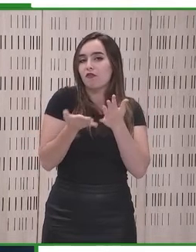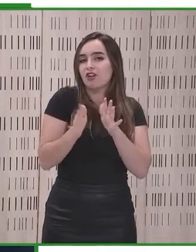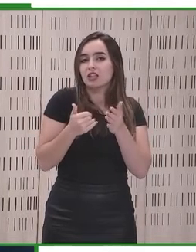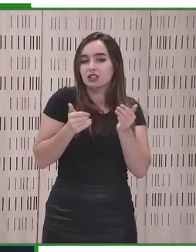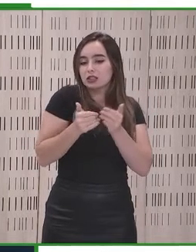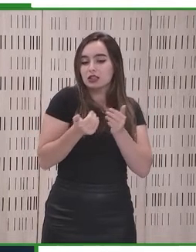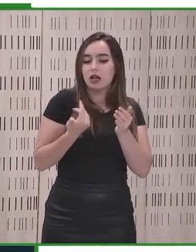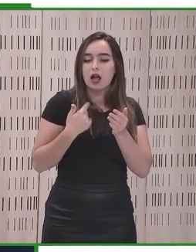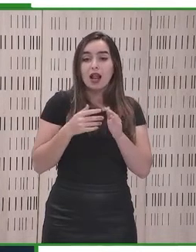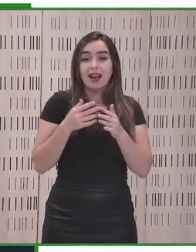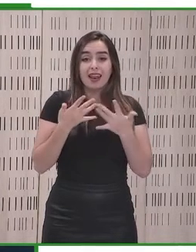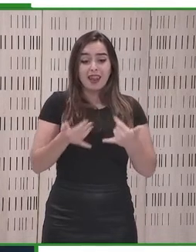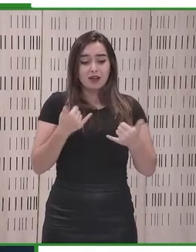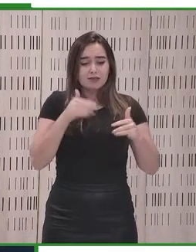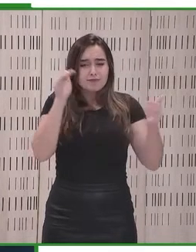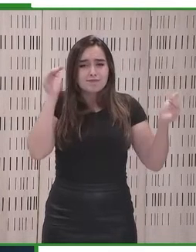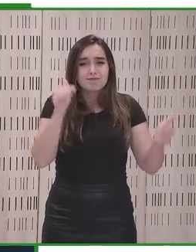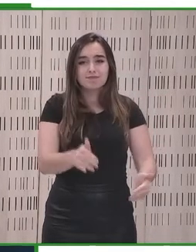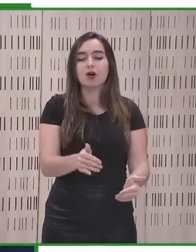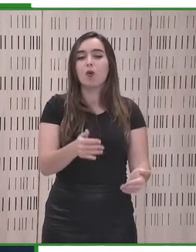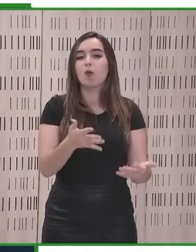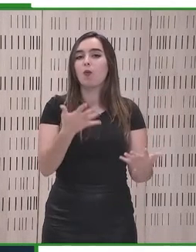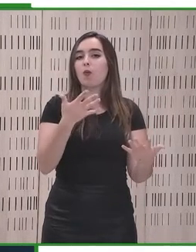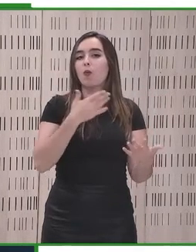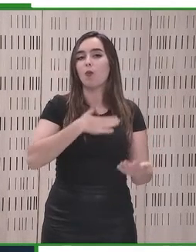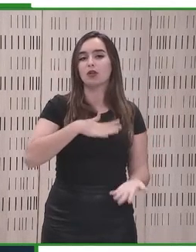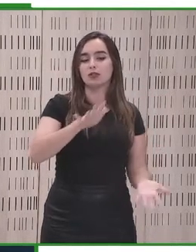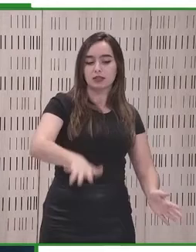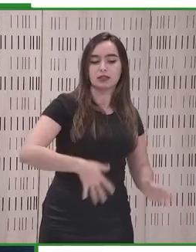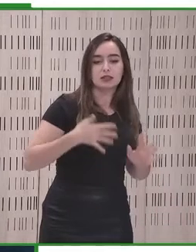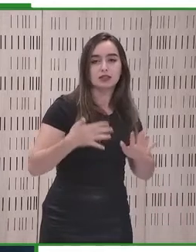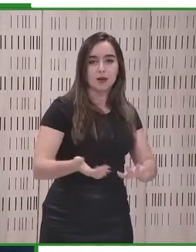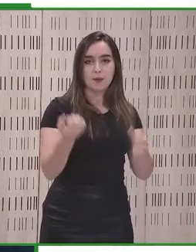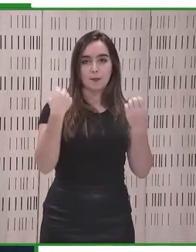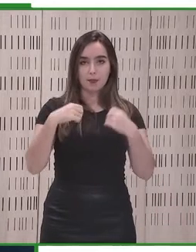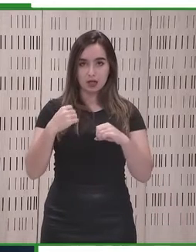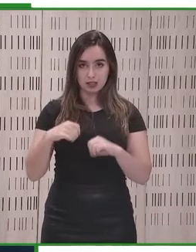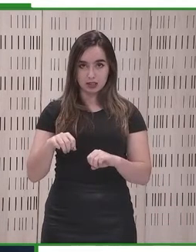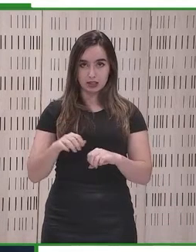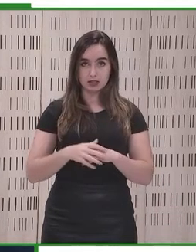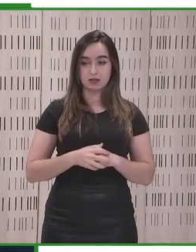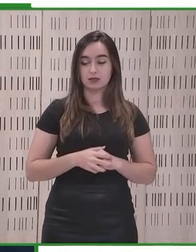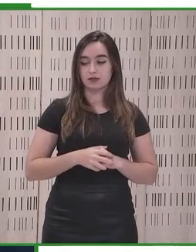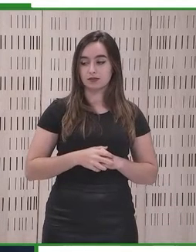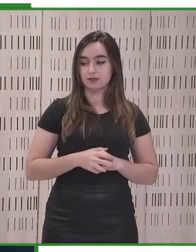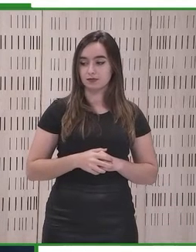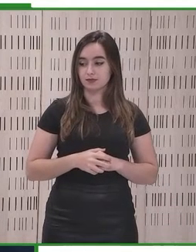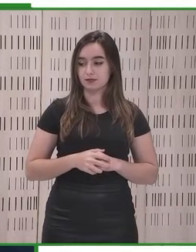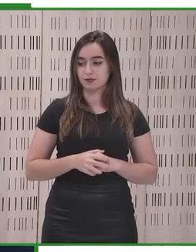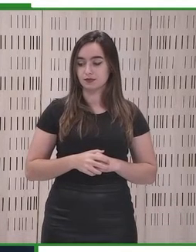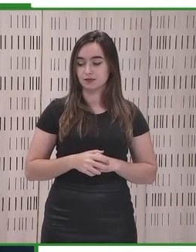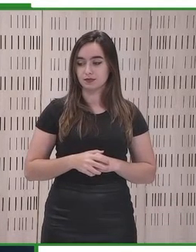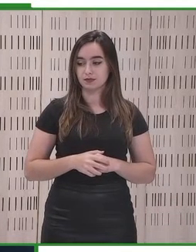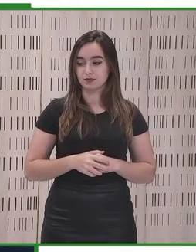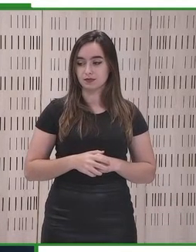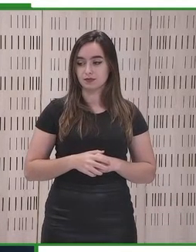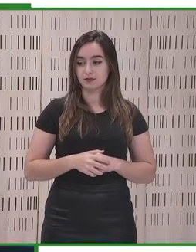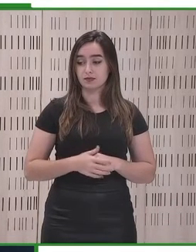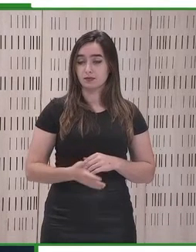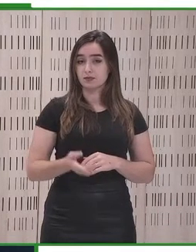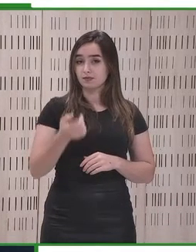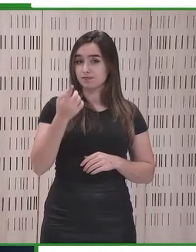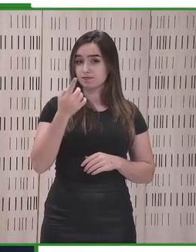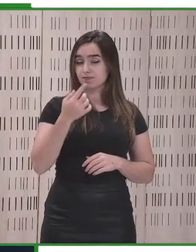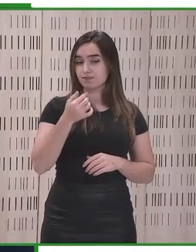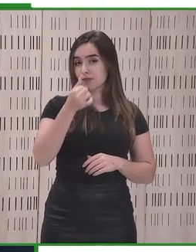y por lo tanto, a continuación nos vamos a centrar en la implementación, en la aplicación y en el